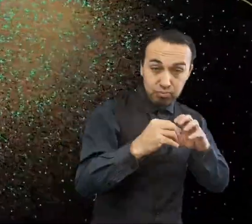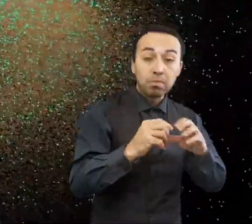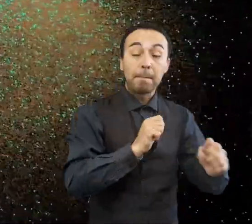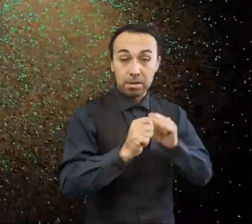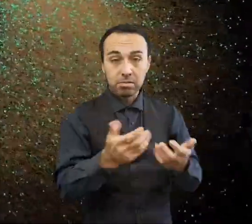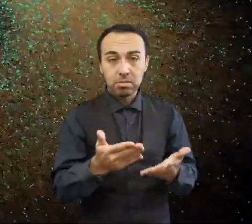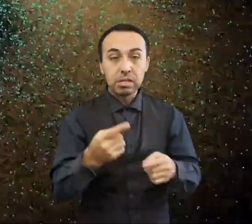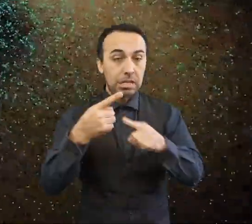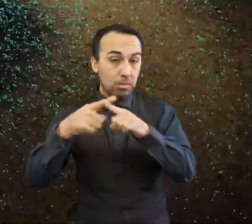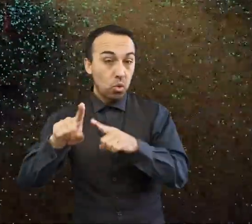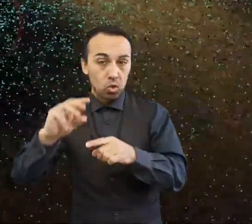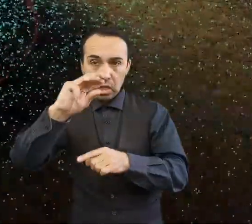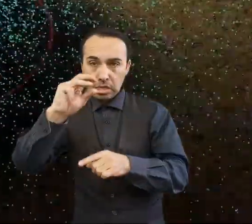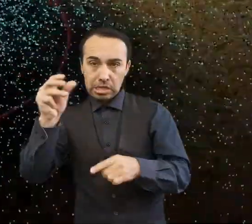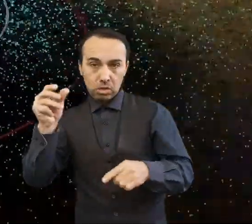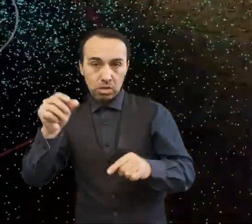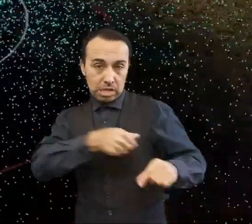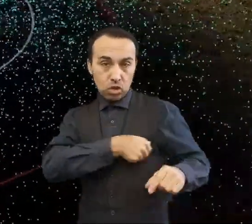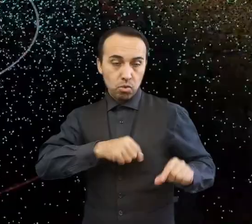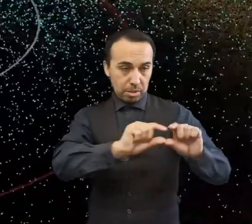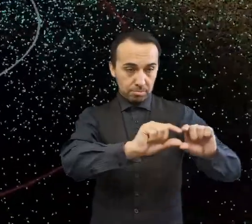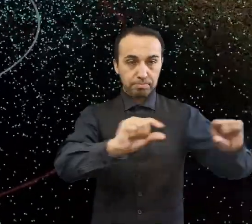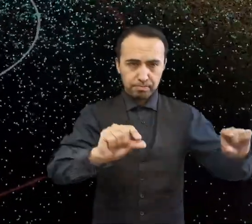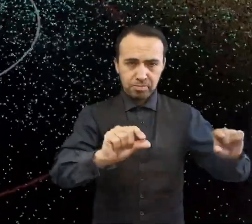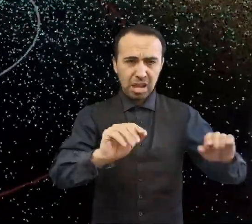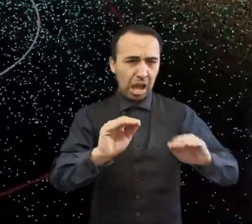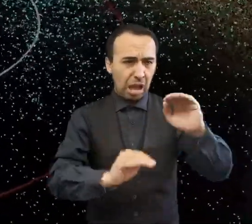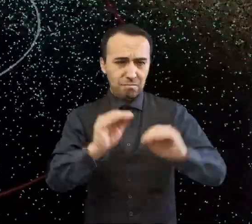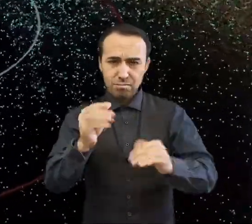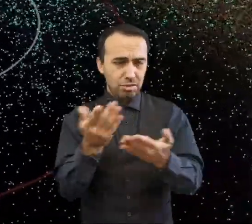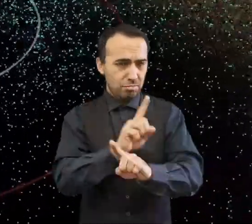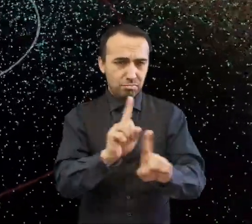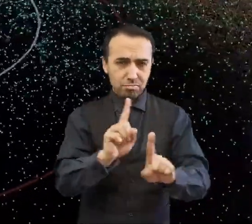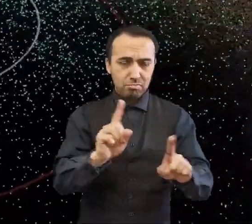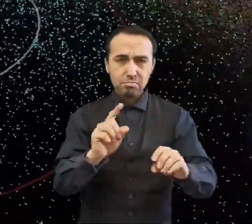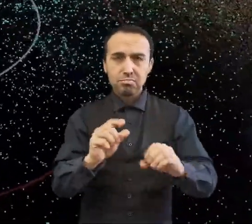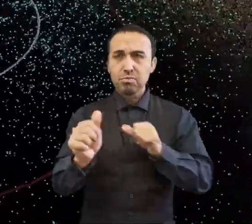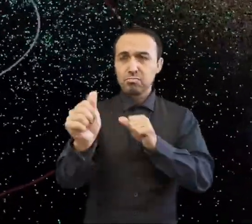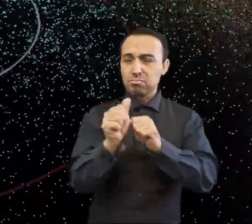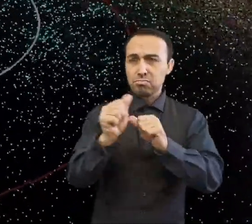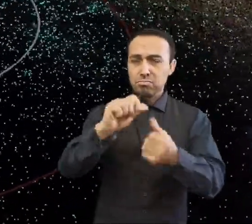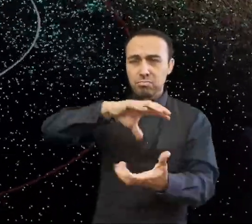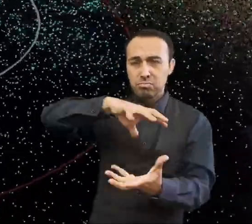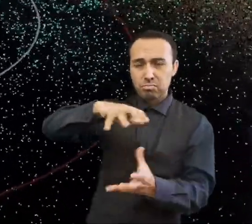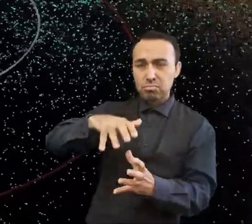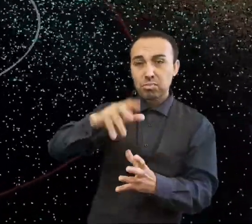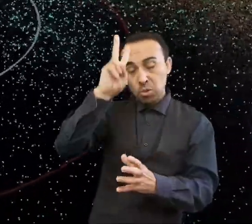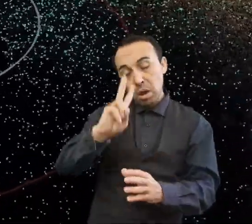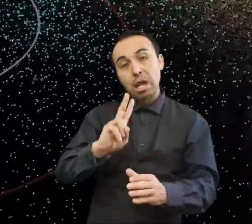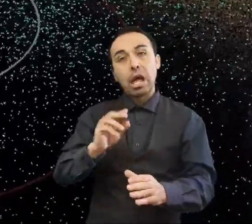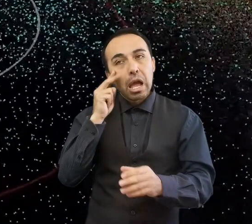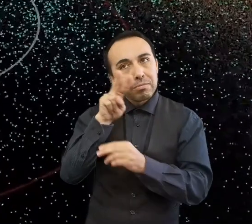nunca cruzan la órbita terrestre, aunque siguen estando cerca de nosotros. Todos estos cuerpos reciben el